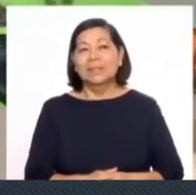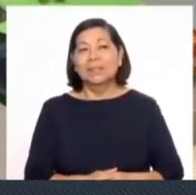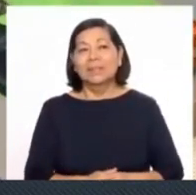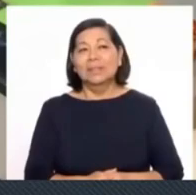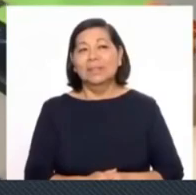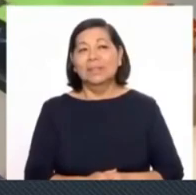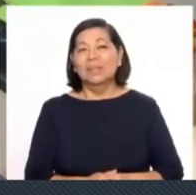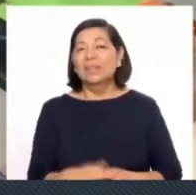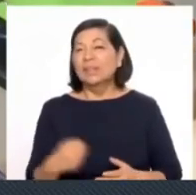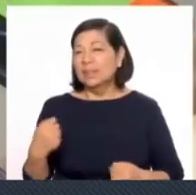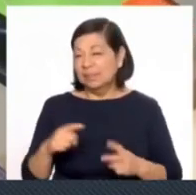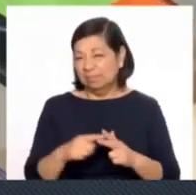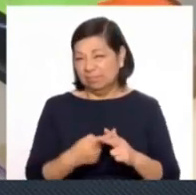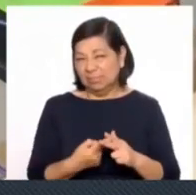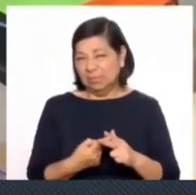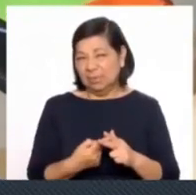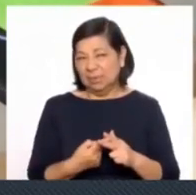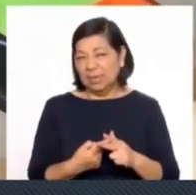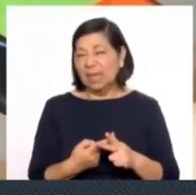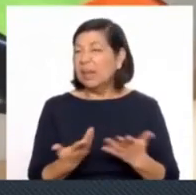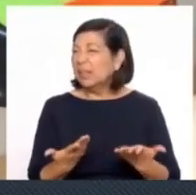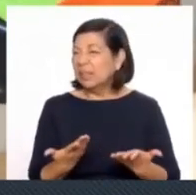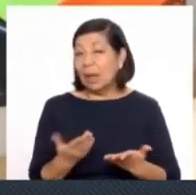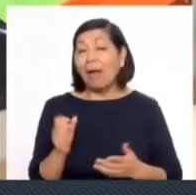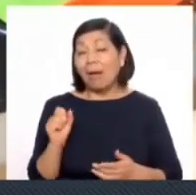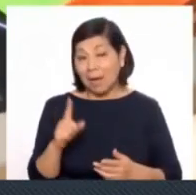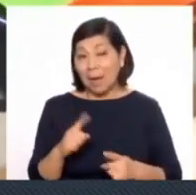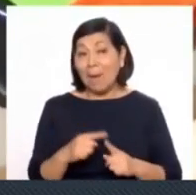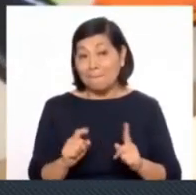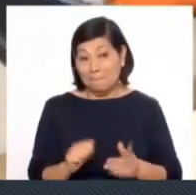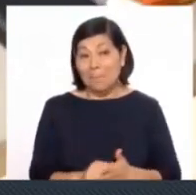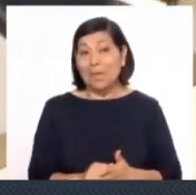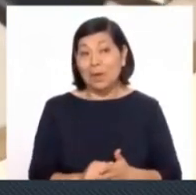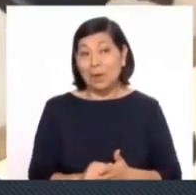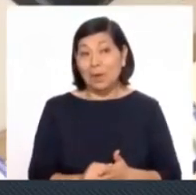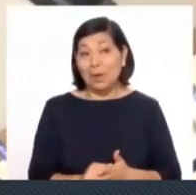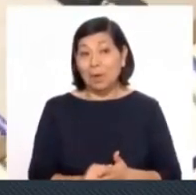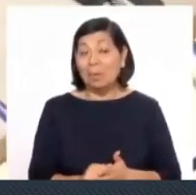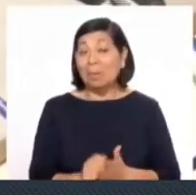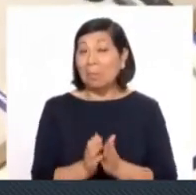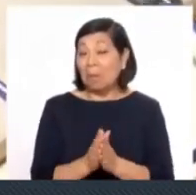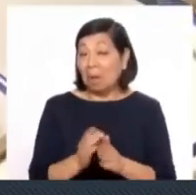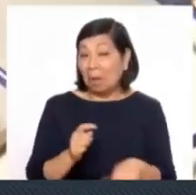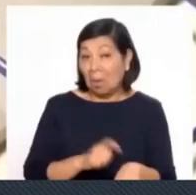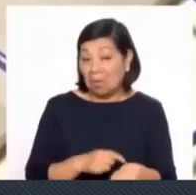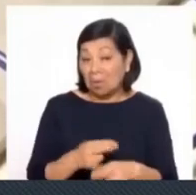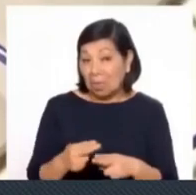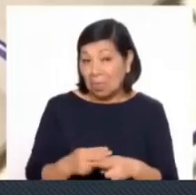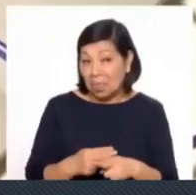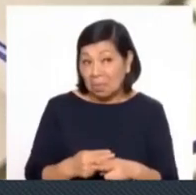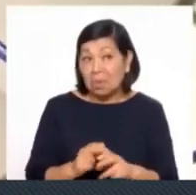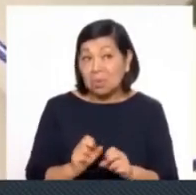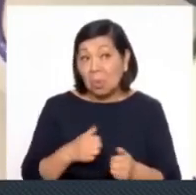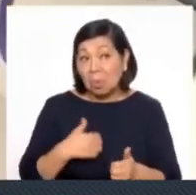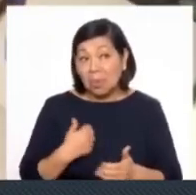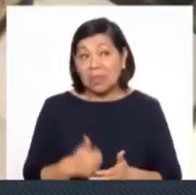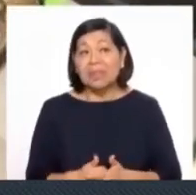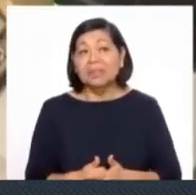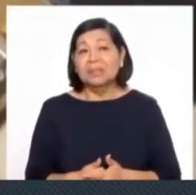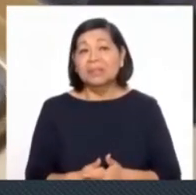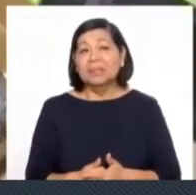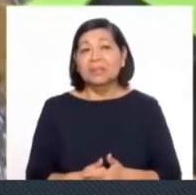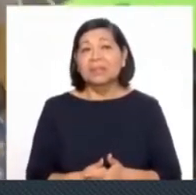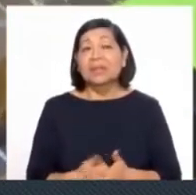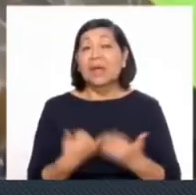La inversión inicial de Illumnox es costosa, sí, pero después de un corto plazo de tiempo, es recuperada. Además,